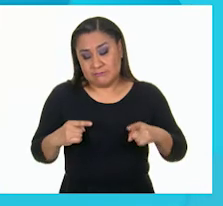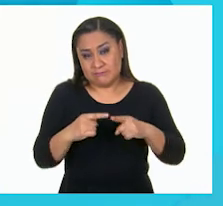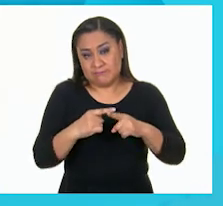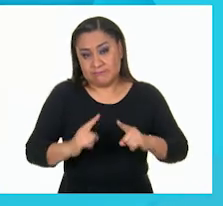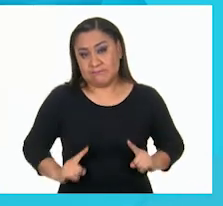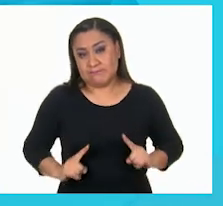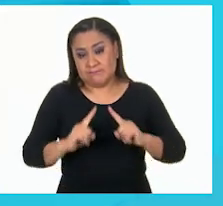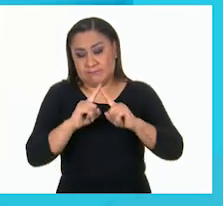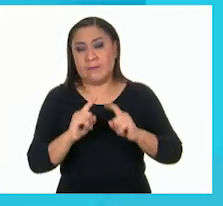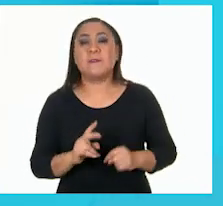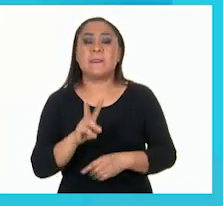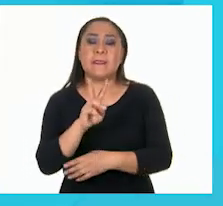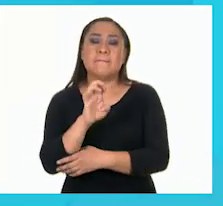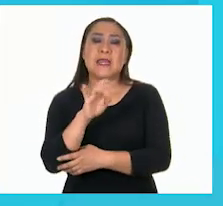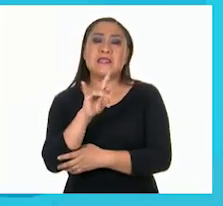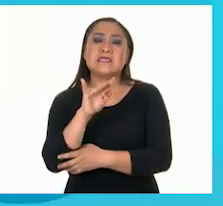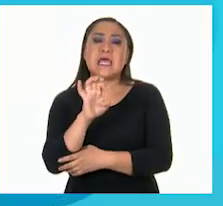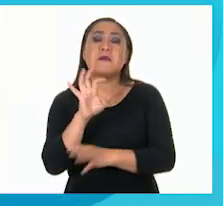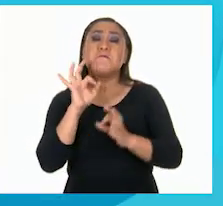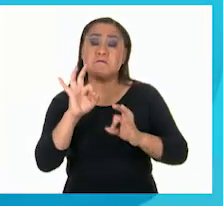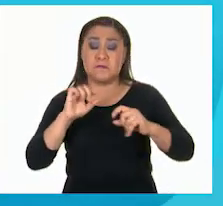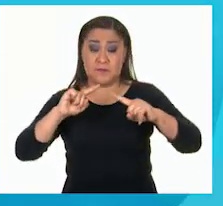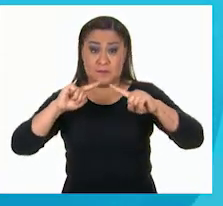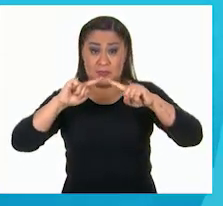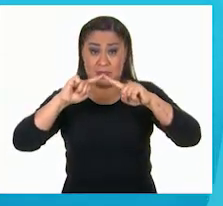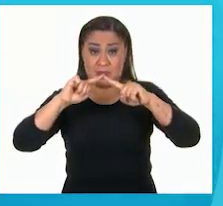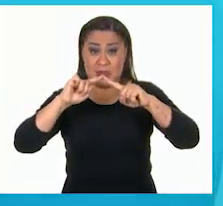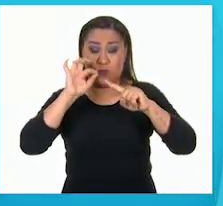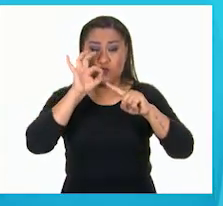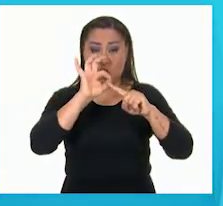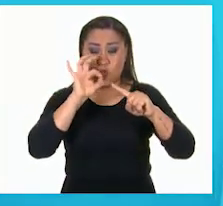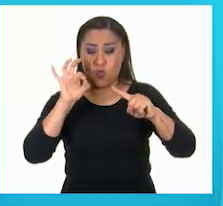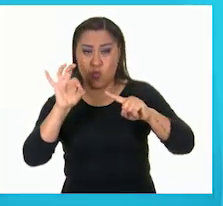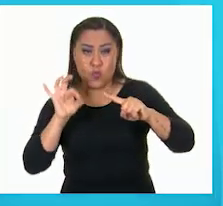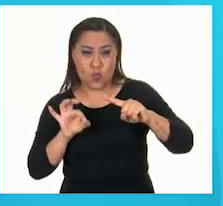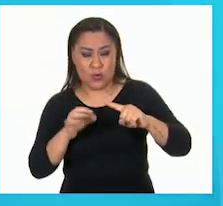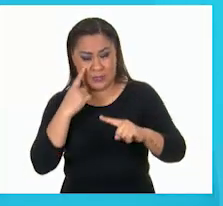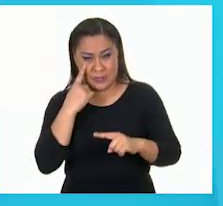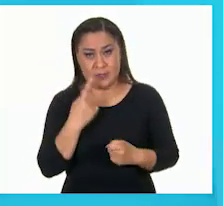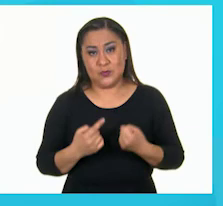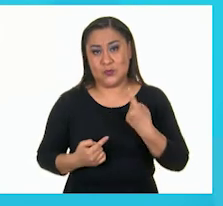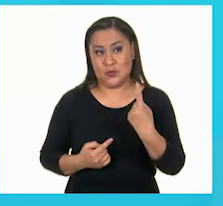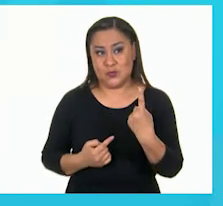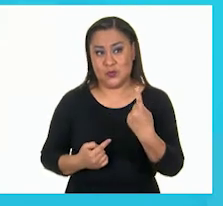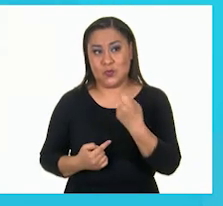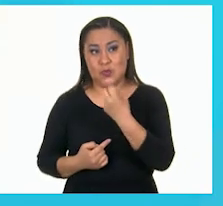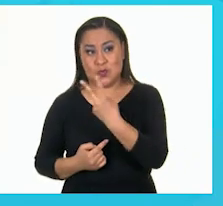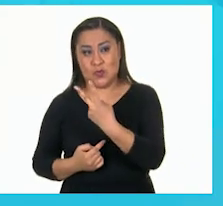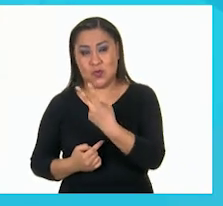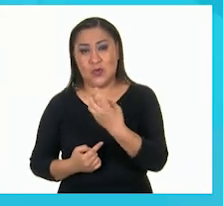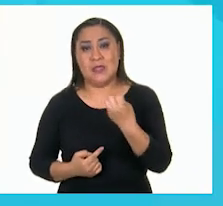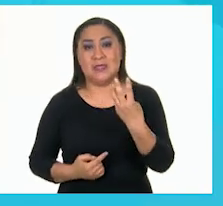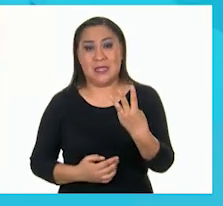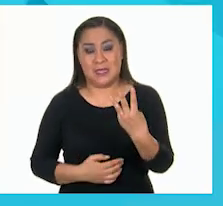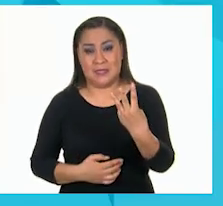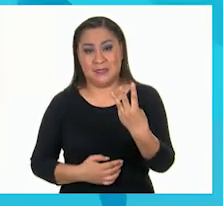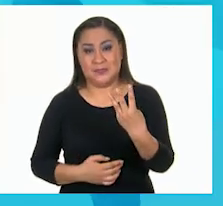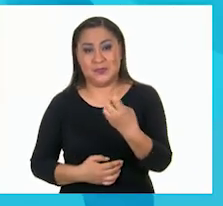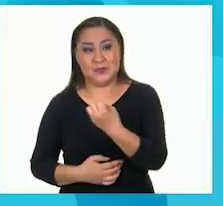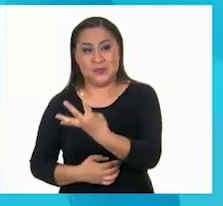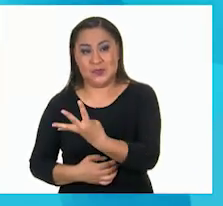Vértices. Son los puntos de unión de las aristas. Vamos a contarlos. Uno, dos, tres,